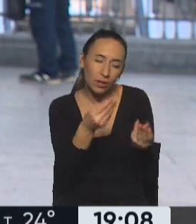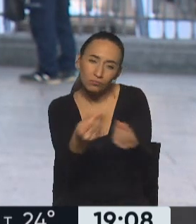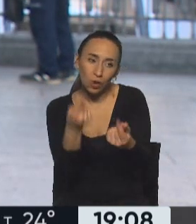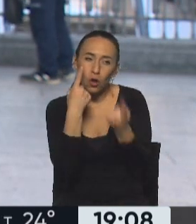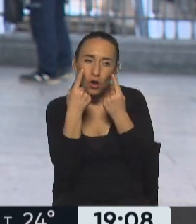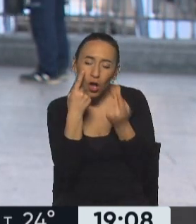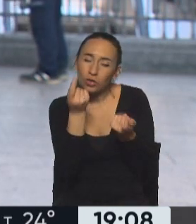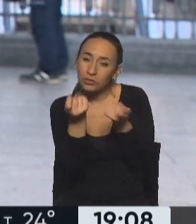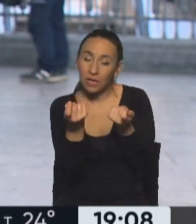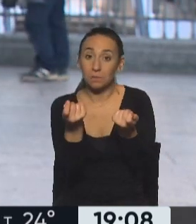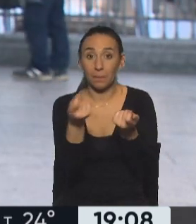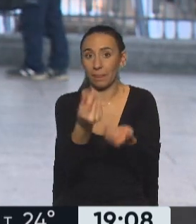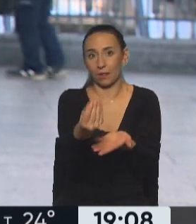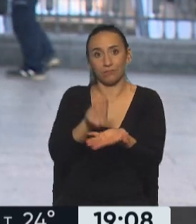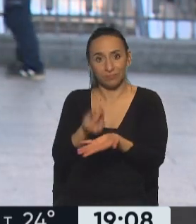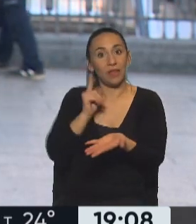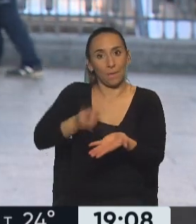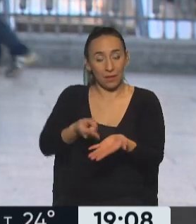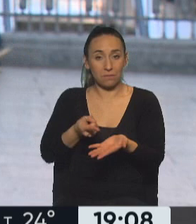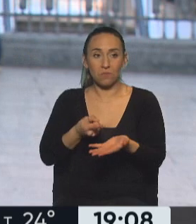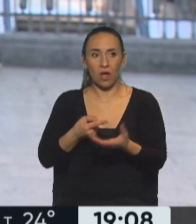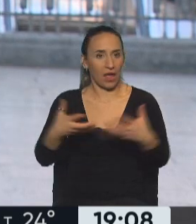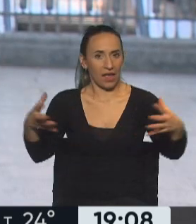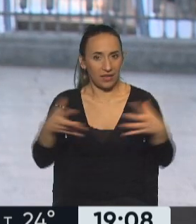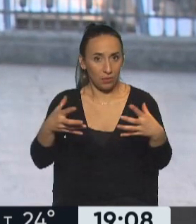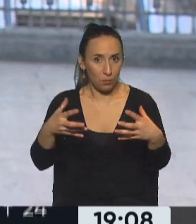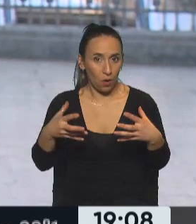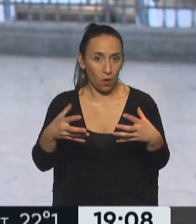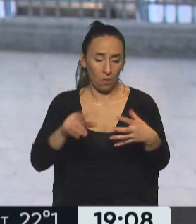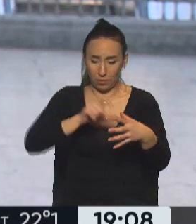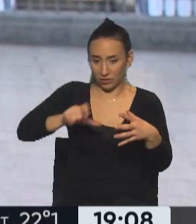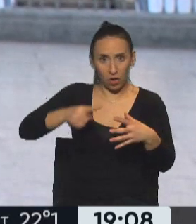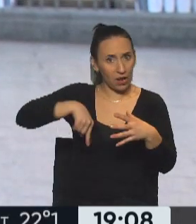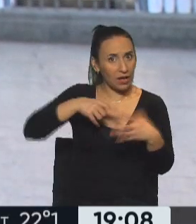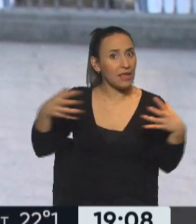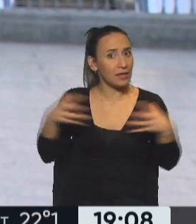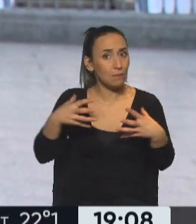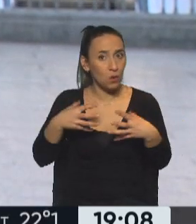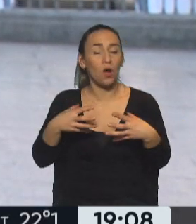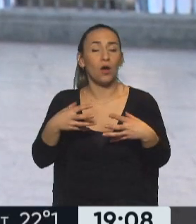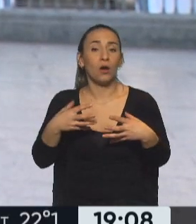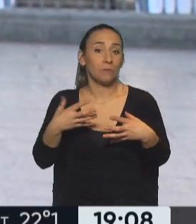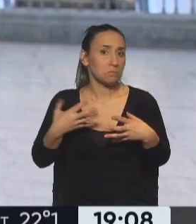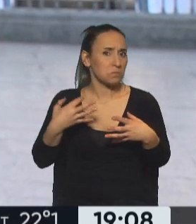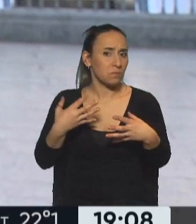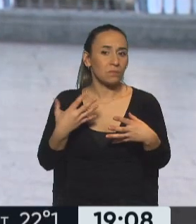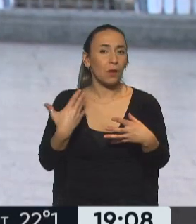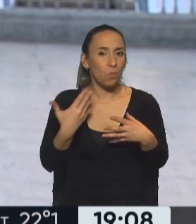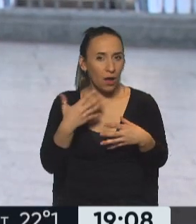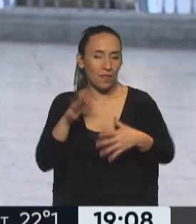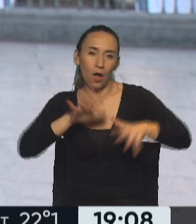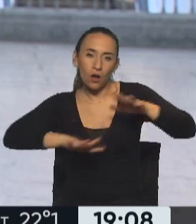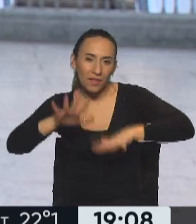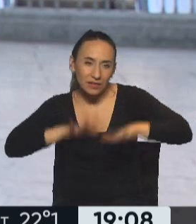sector pyme, así que creemos que hay un equipo y hay gente como para comenzar a ordenar y solucionar